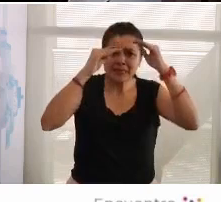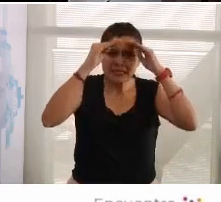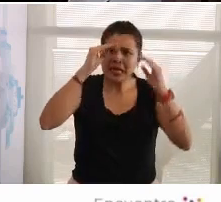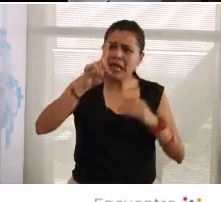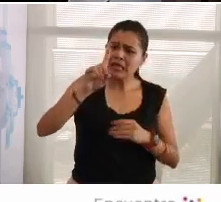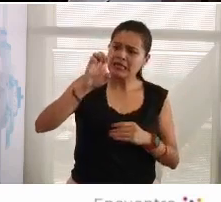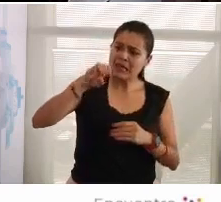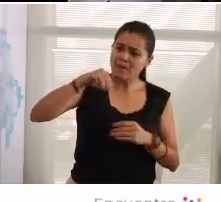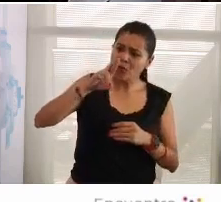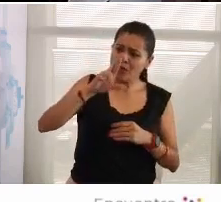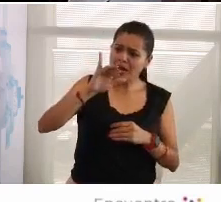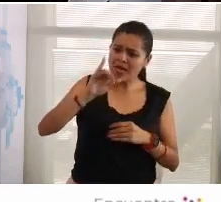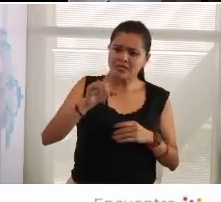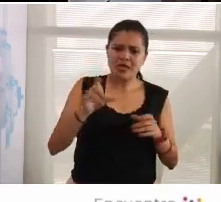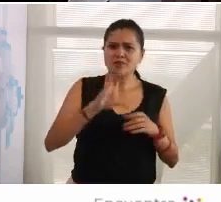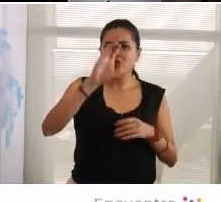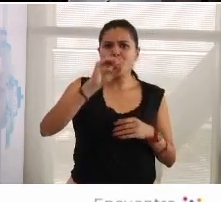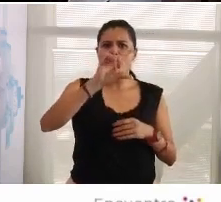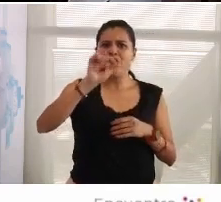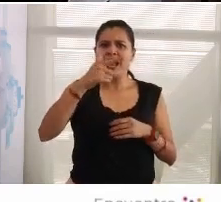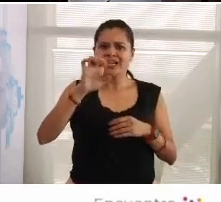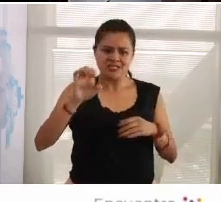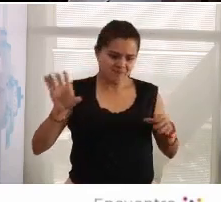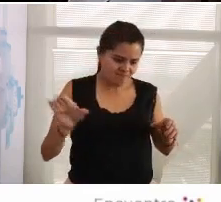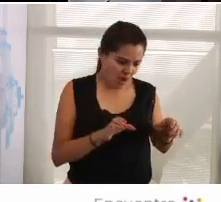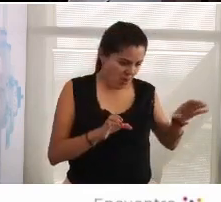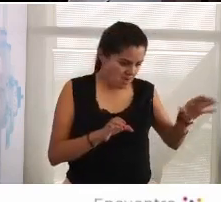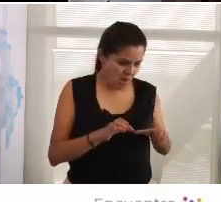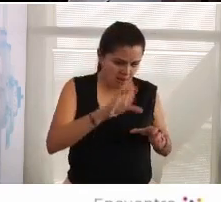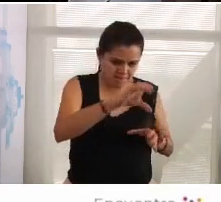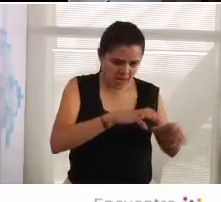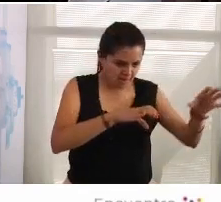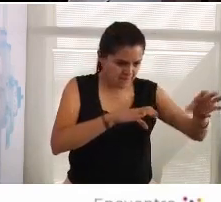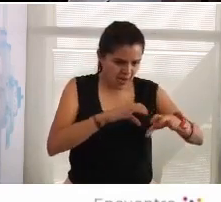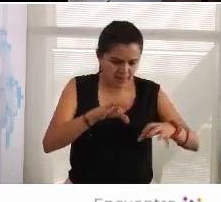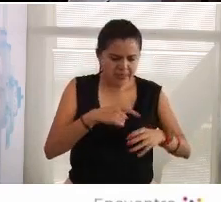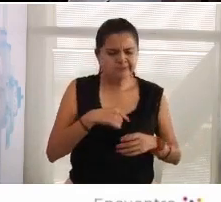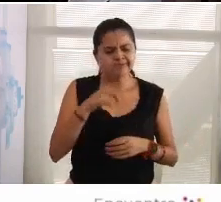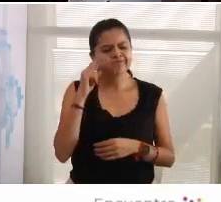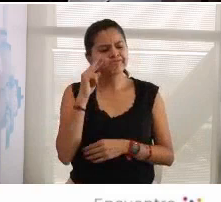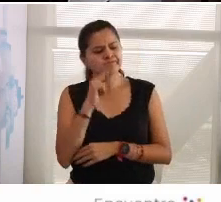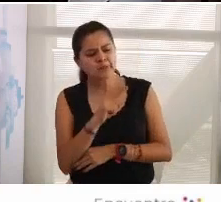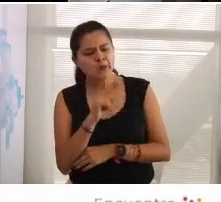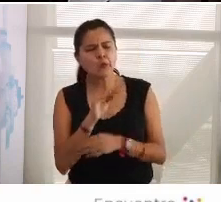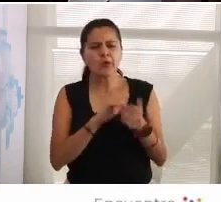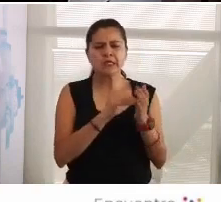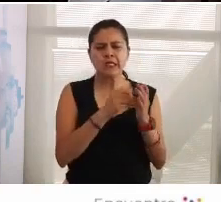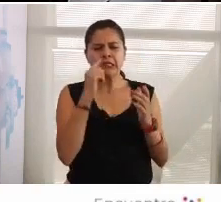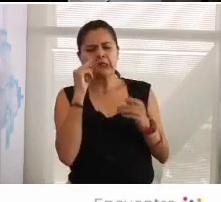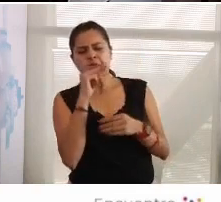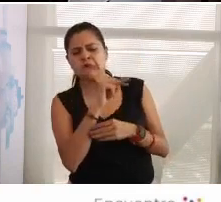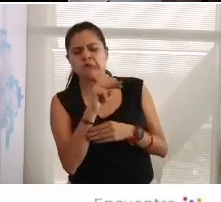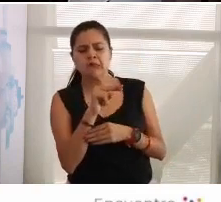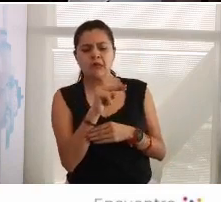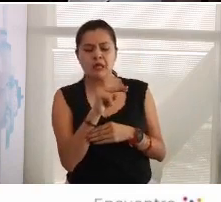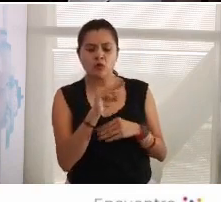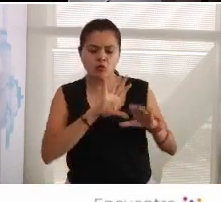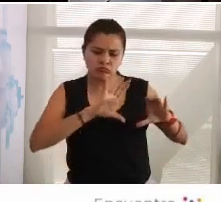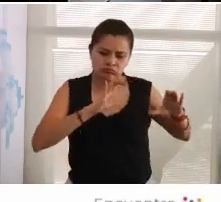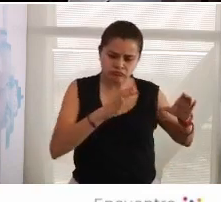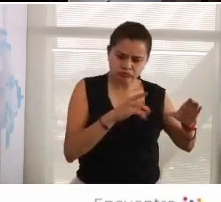como un collage y analicemos la estrategia populista a la luz de este collage,